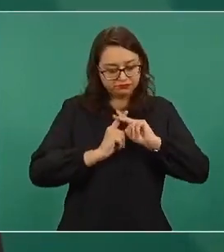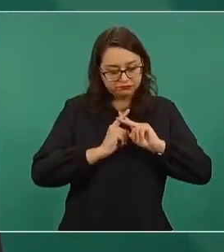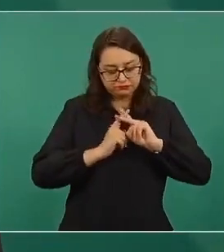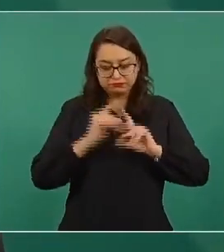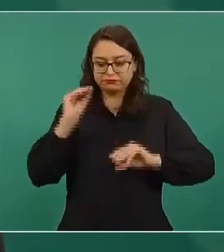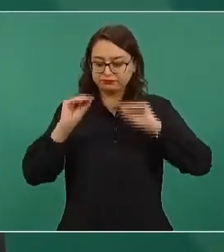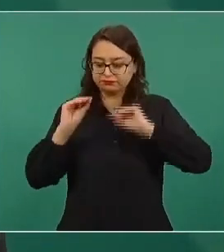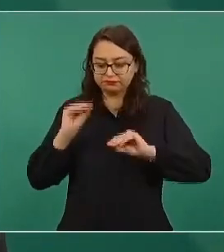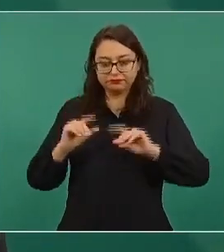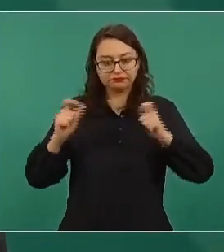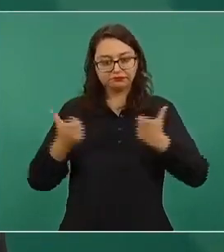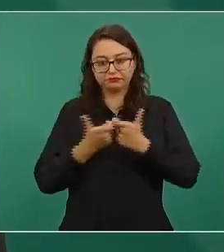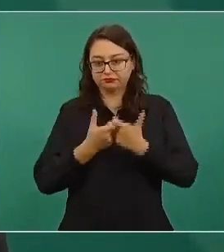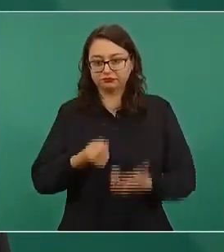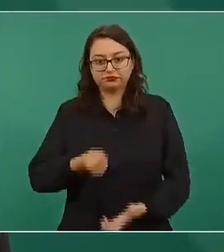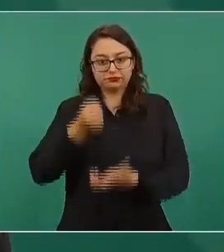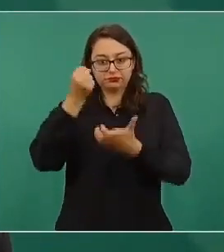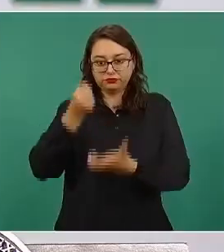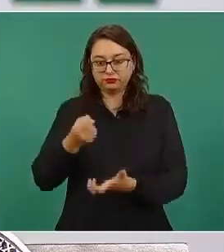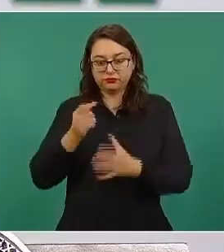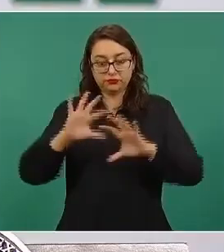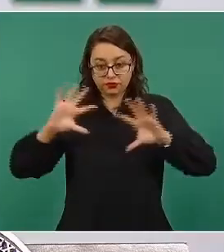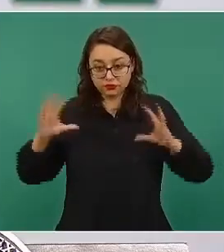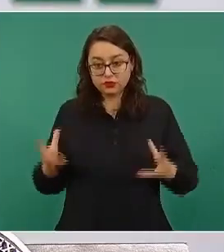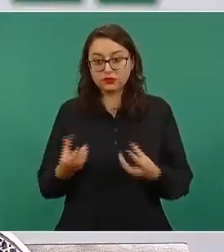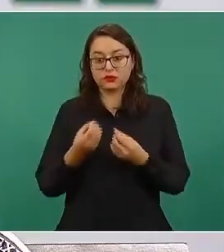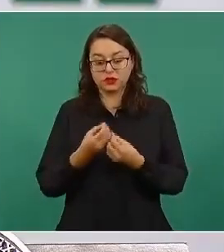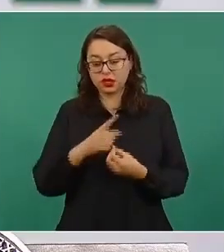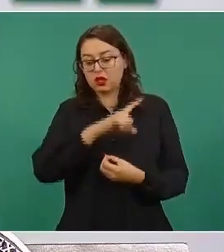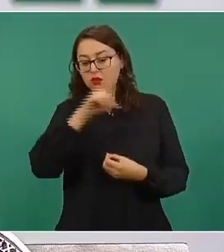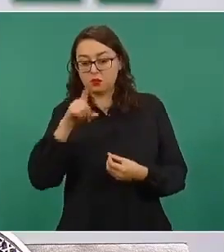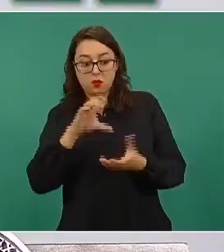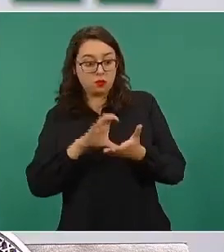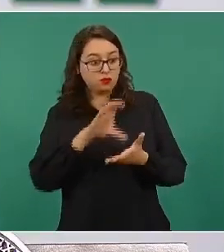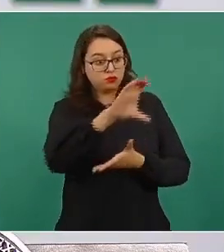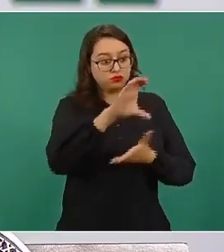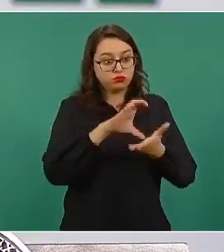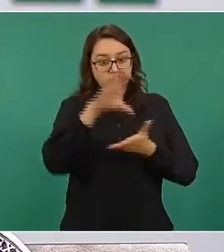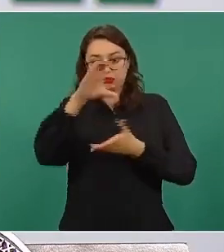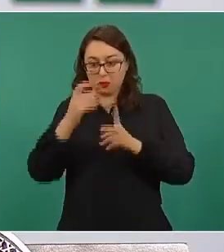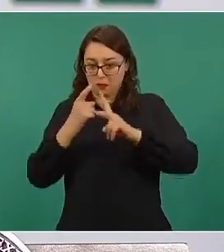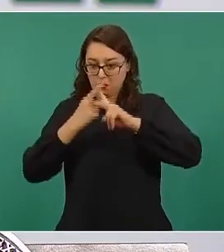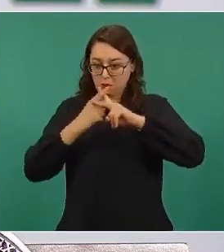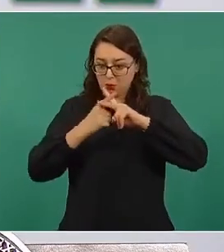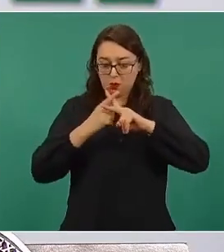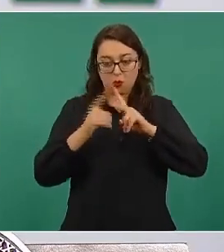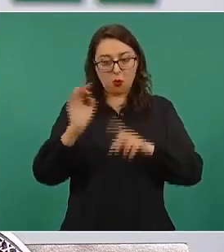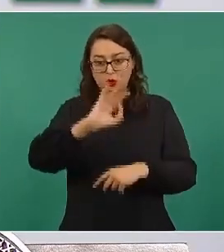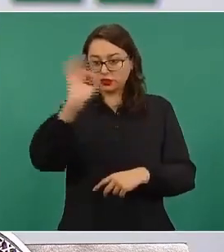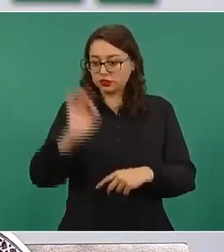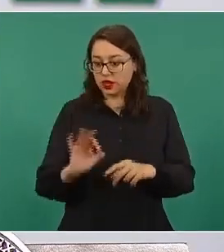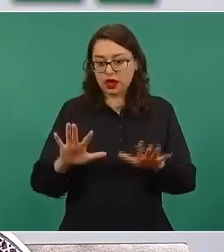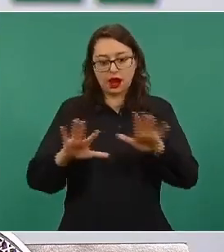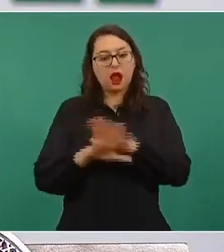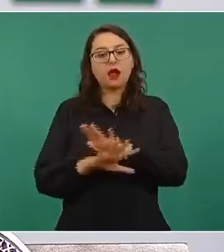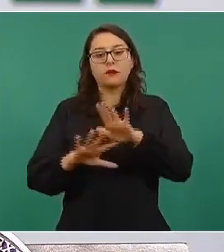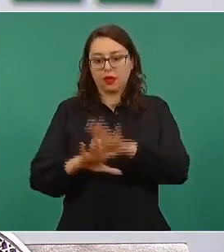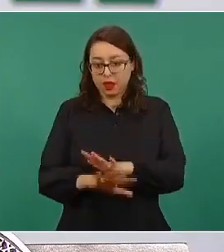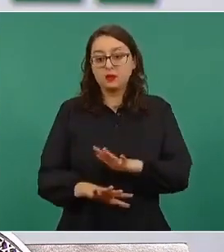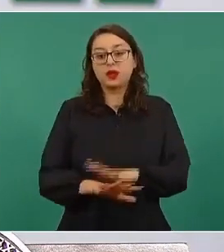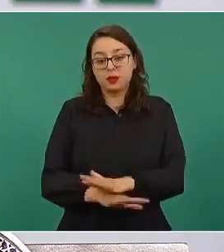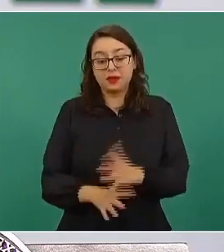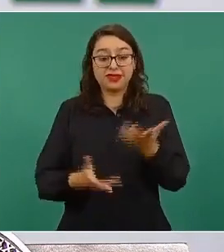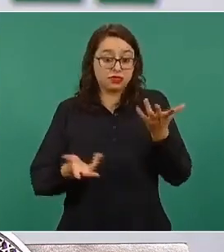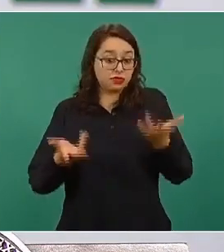estos fondos. Los fondos son fijos, el total, pero la distribución interna se va haciendo conforme se van